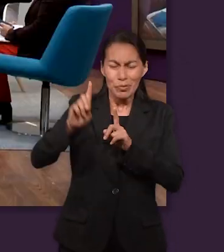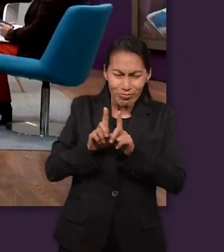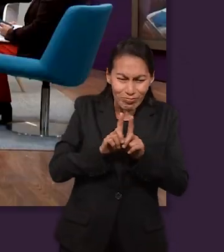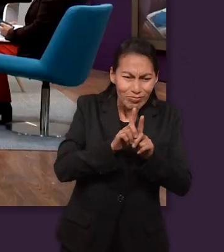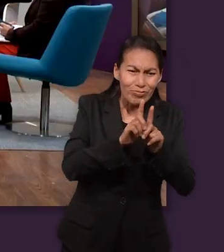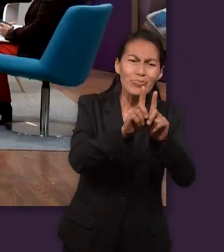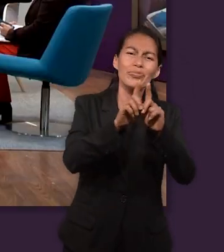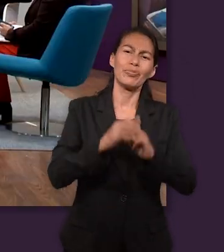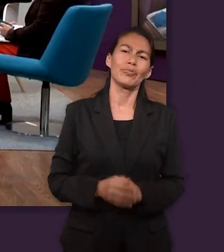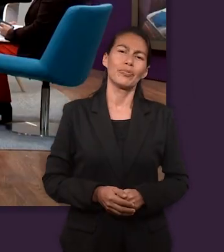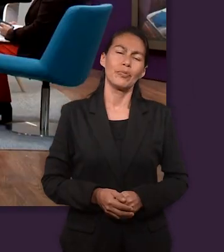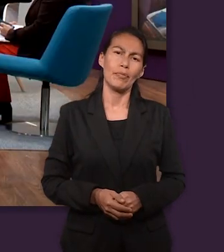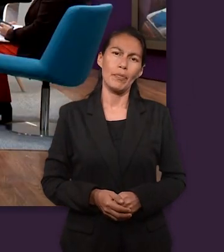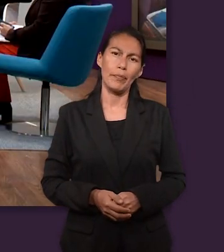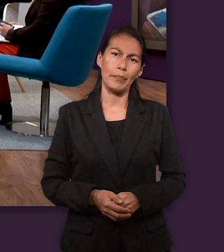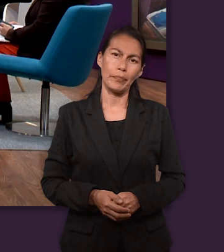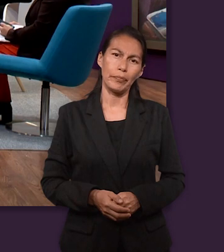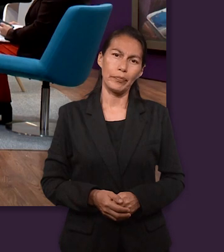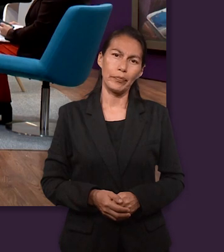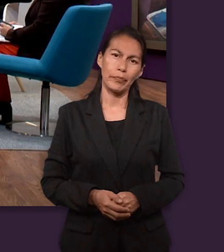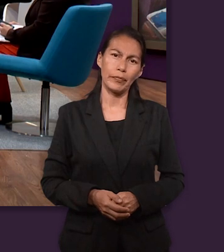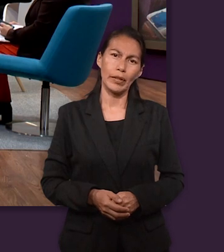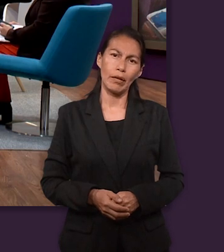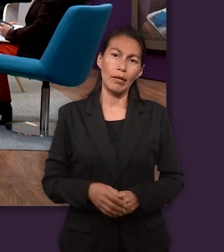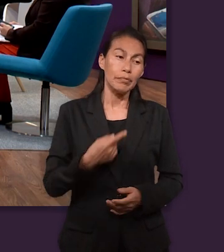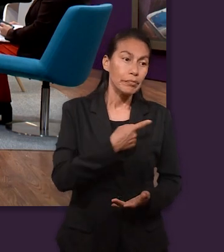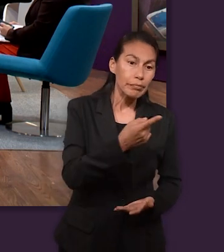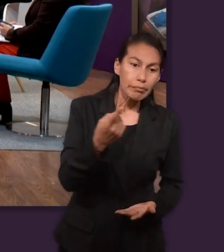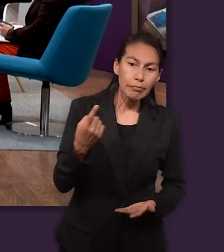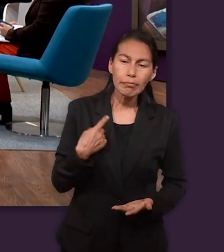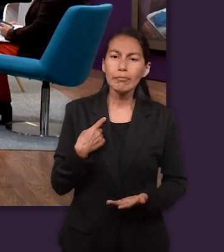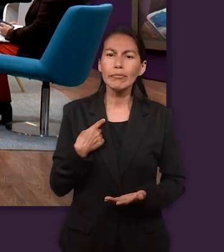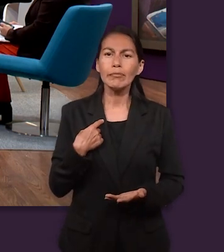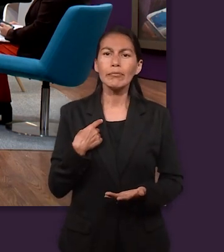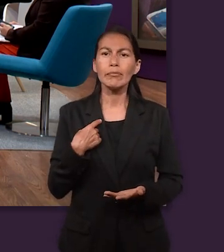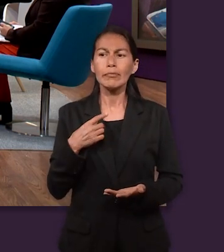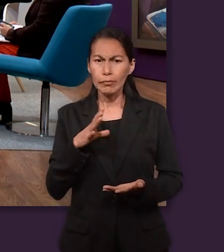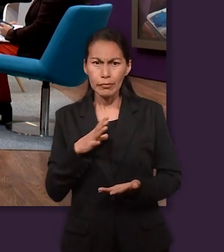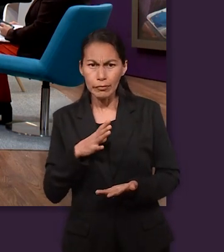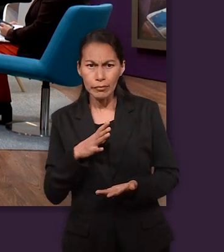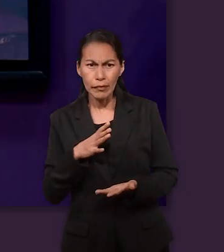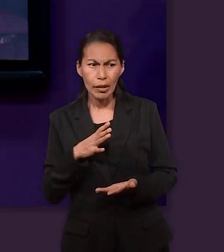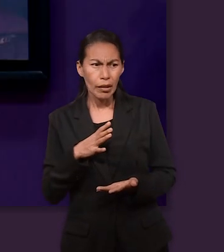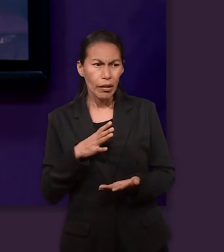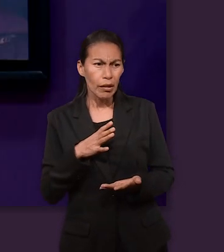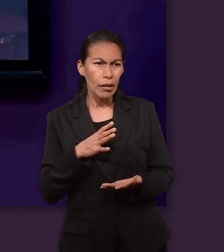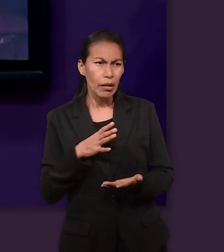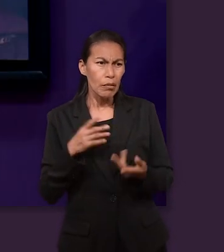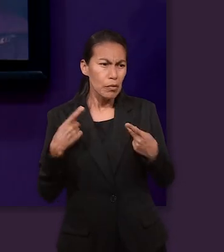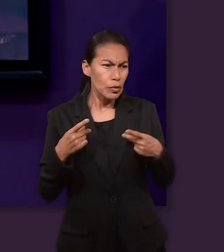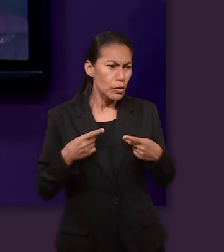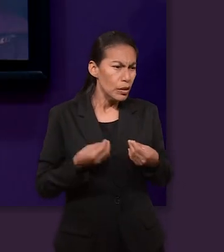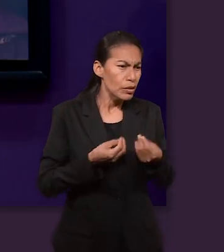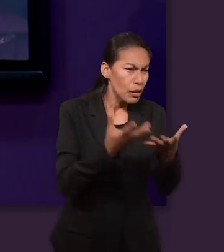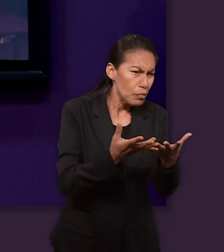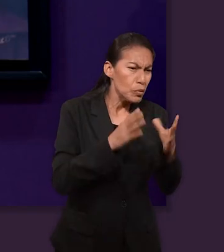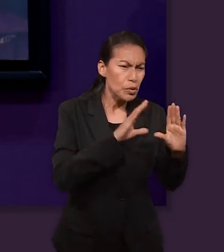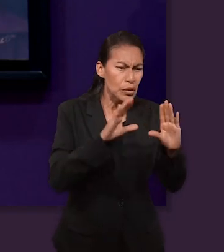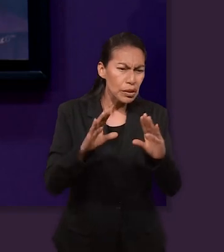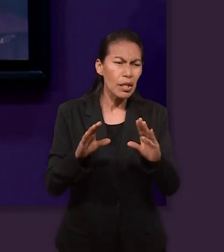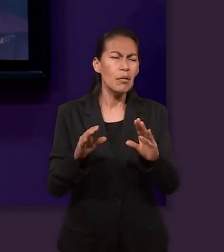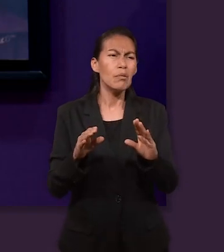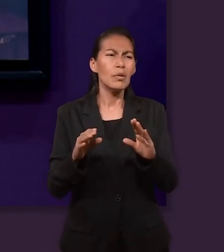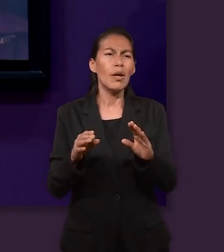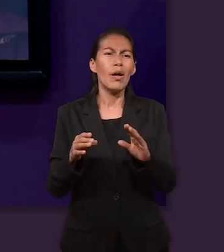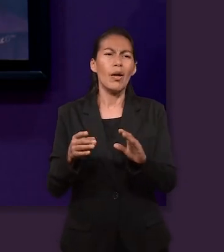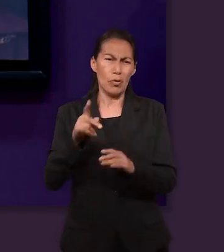cercano, un Dios personal. Entonces, cuando tenemos algo para dar al mundo es por la gracia de Dios y que